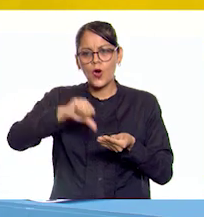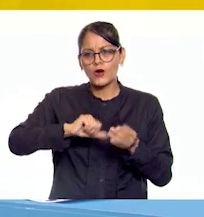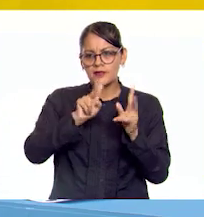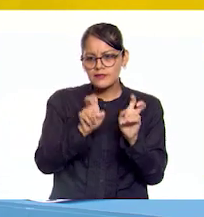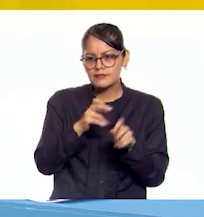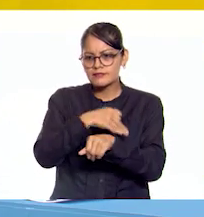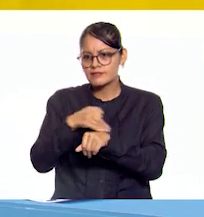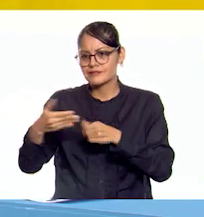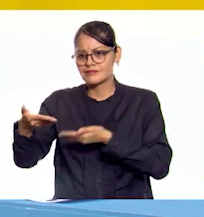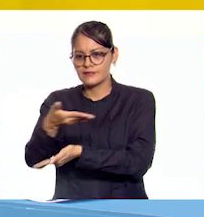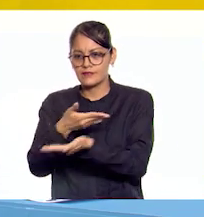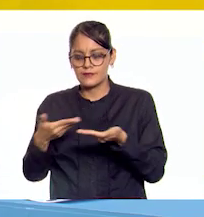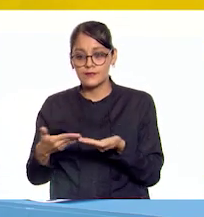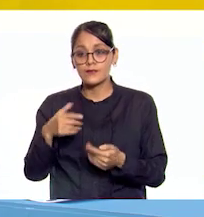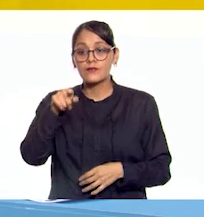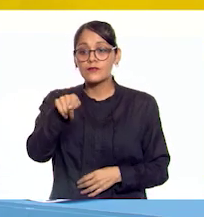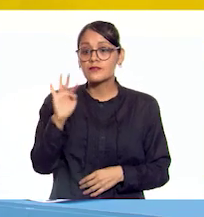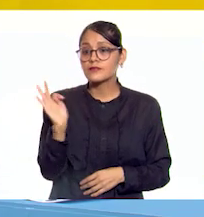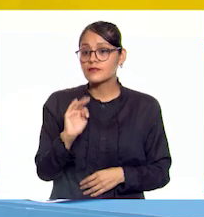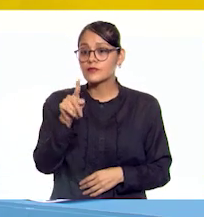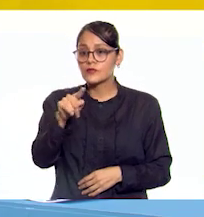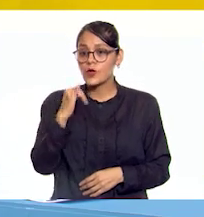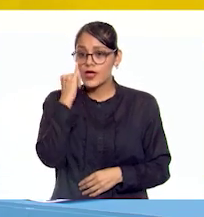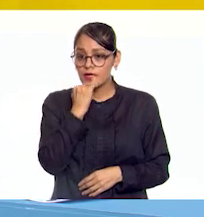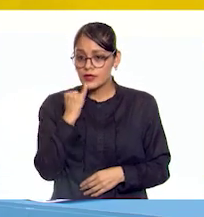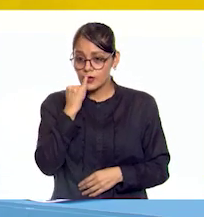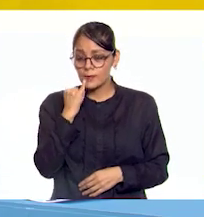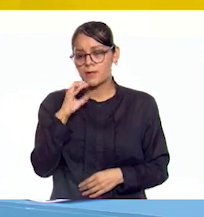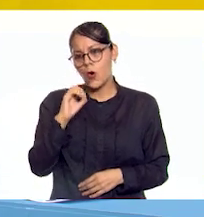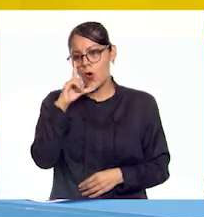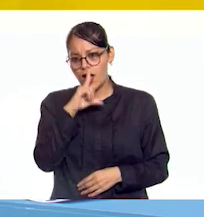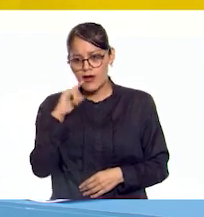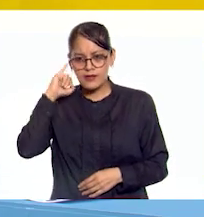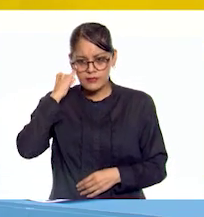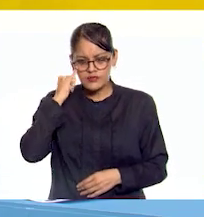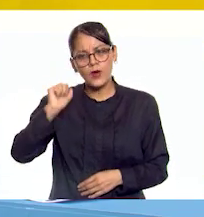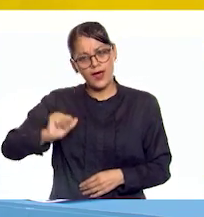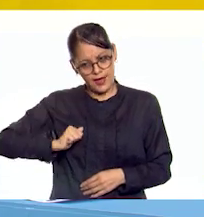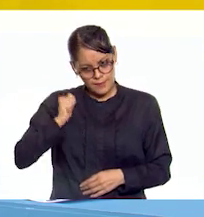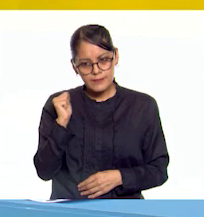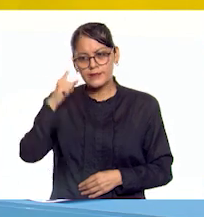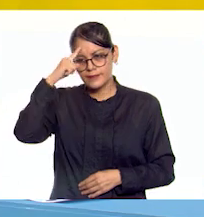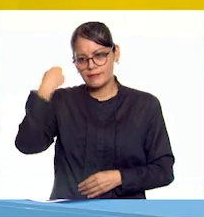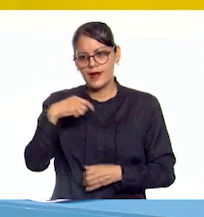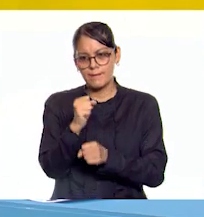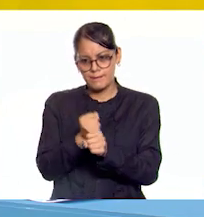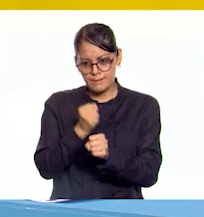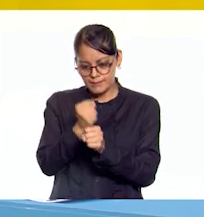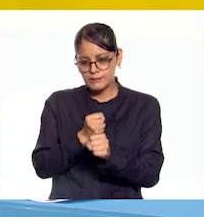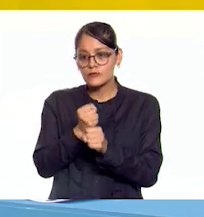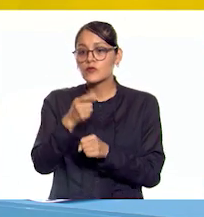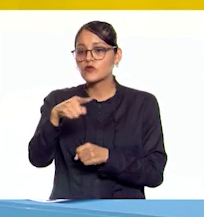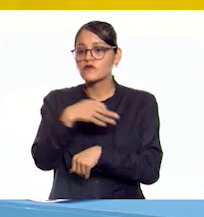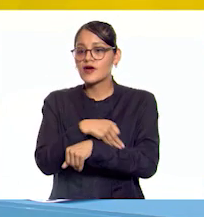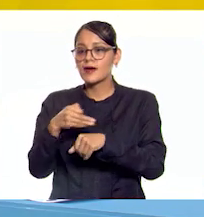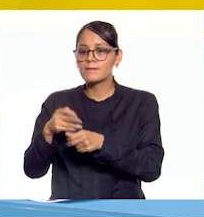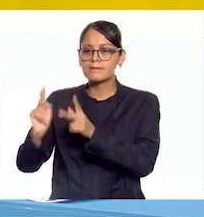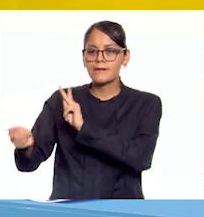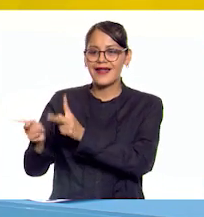comenta el tema de hoy con tu familia. Si tienes la fortuna de hablar una lengua indígena, aprovecha también este momento para practicarla y platica con tu